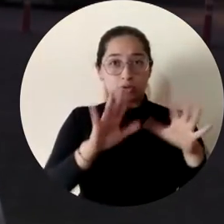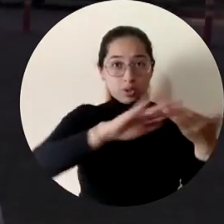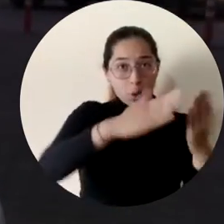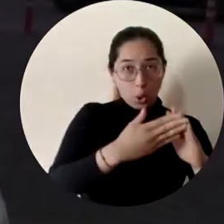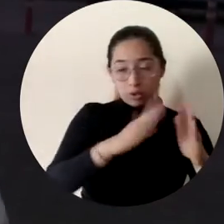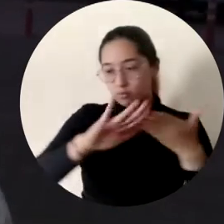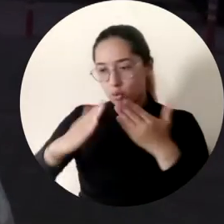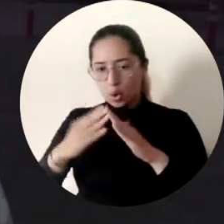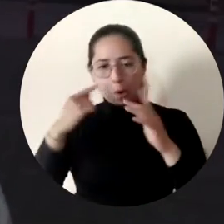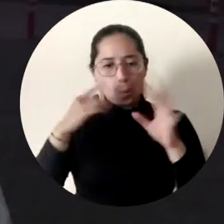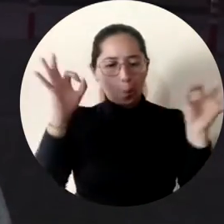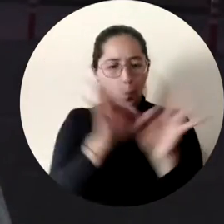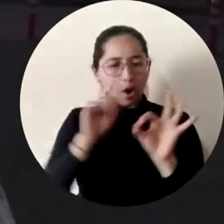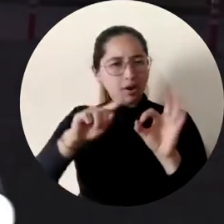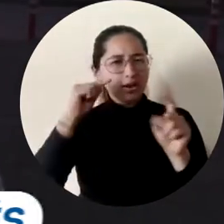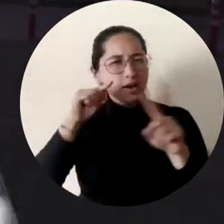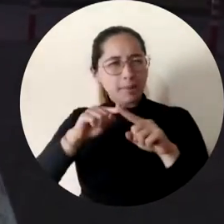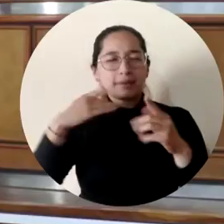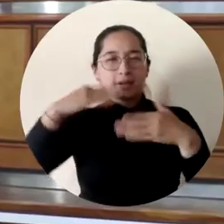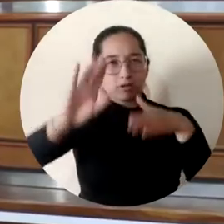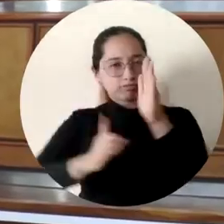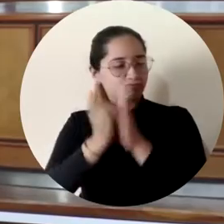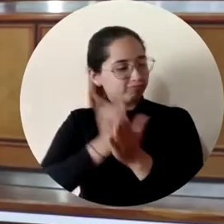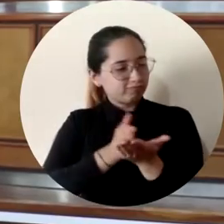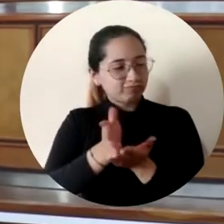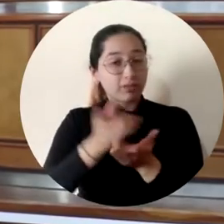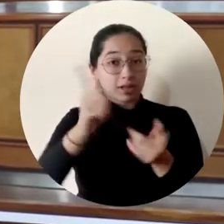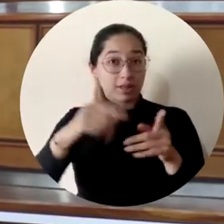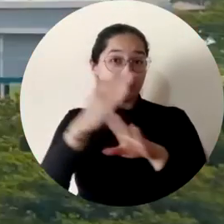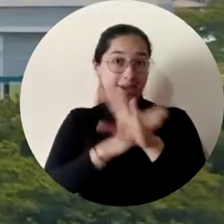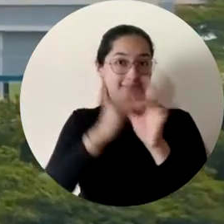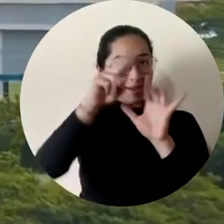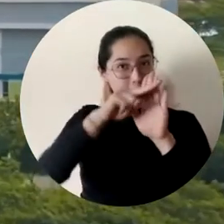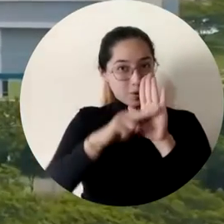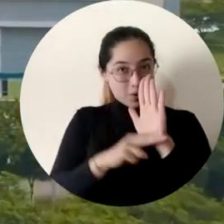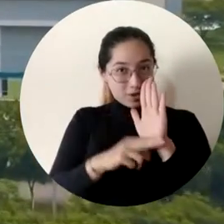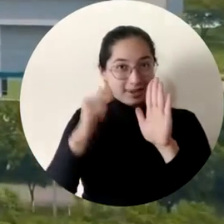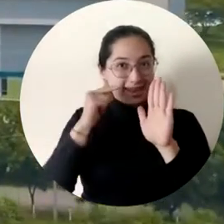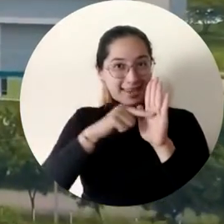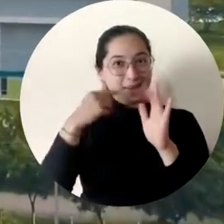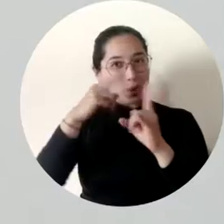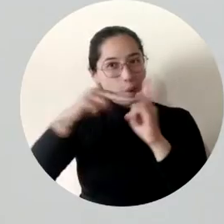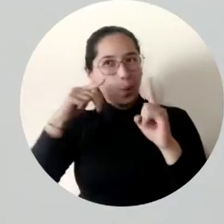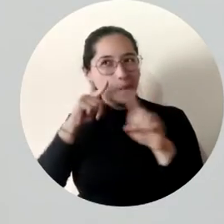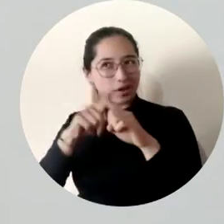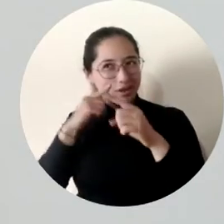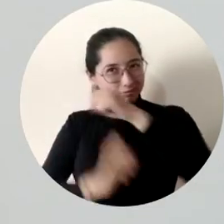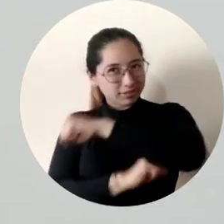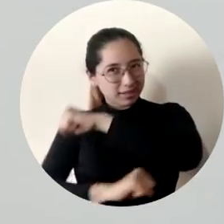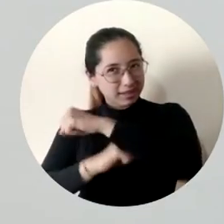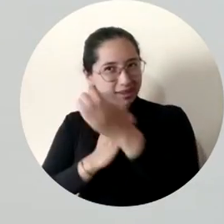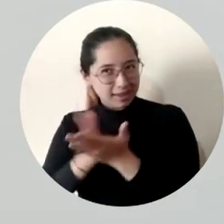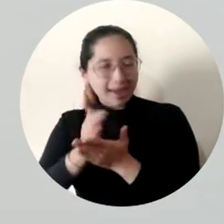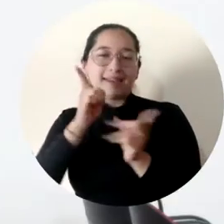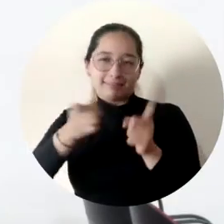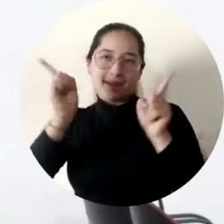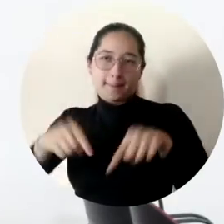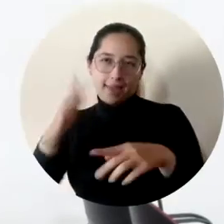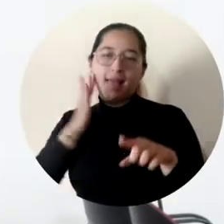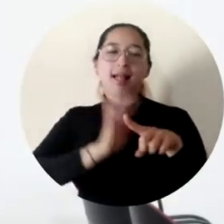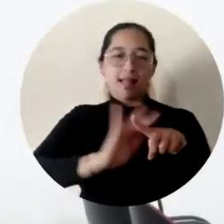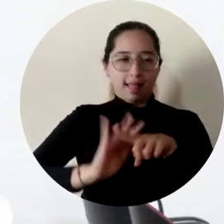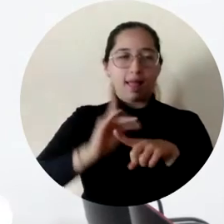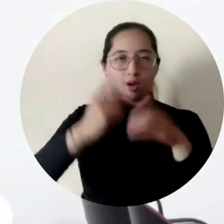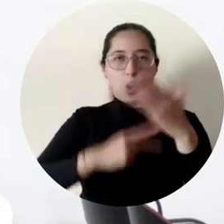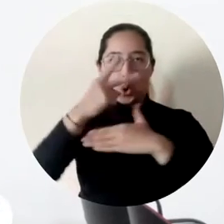que van en concordancia con los objetivos de desarrollo sostenible y con los principios de la universidad que es uno de los puntos importantes para poder optar. Es